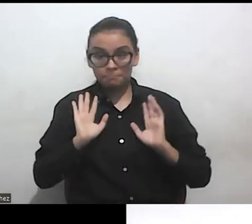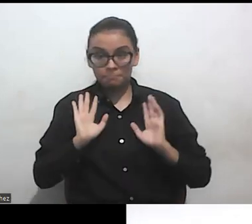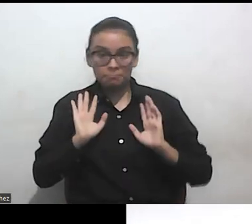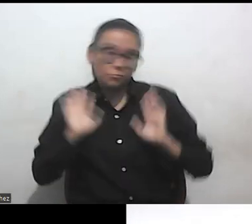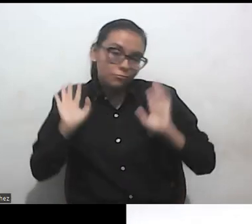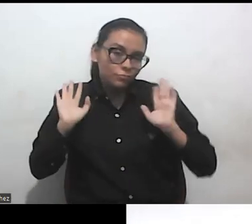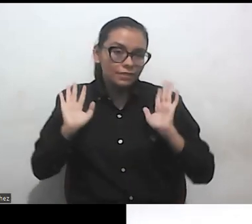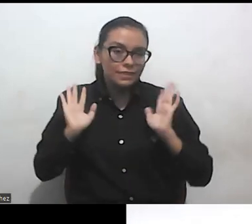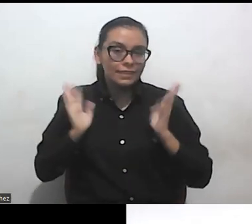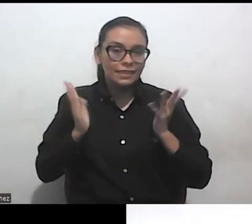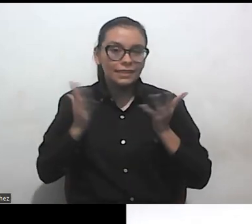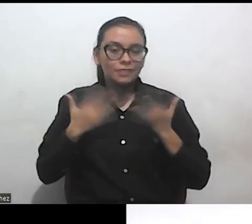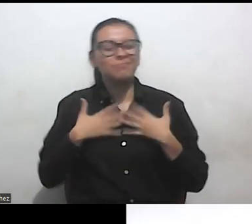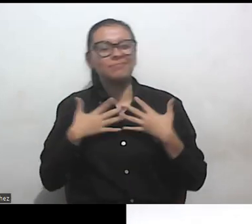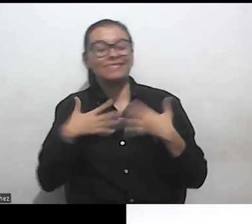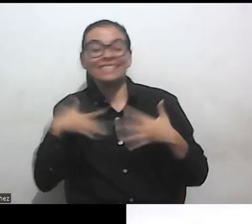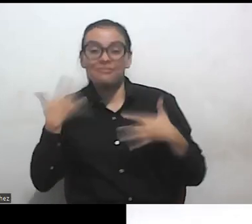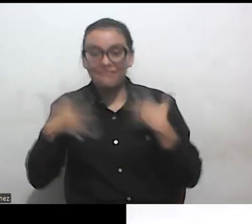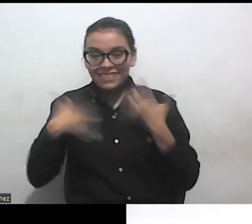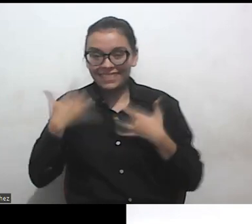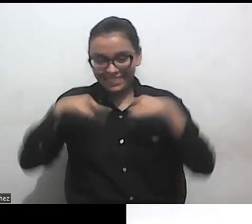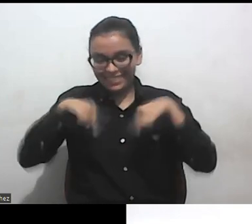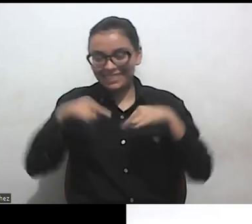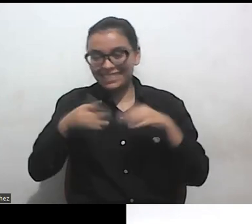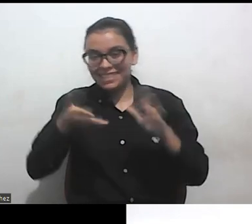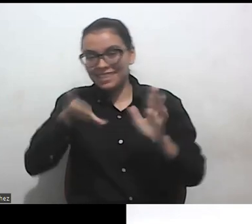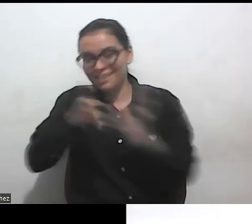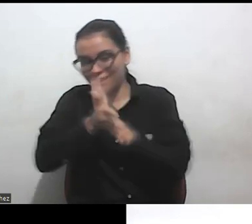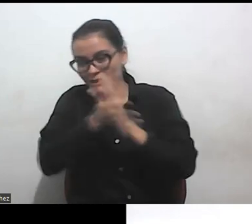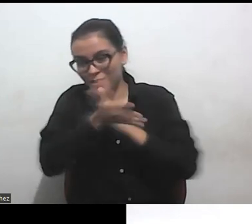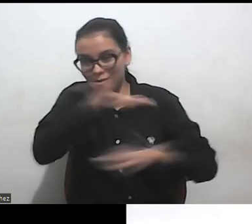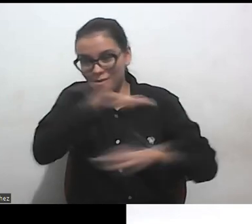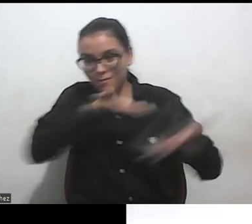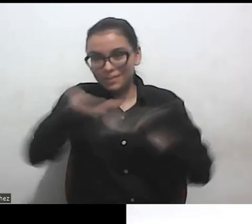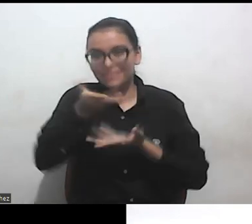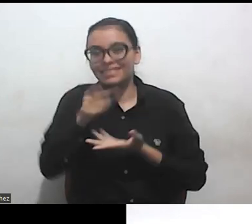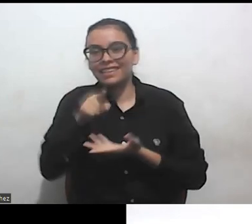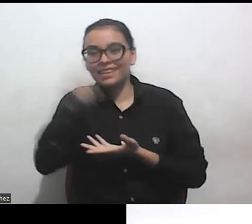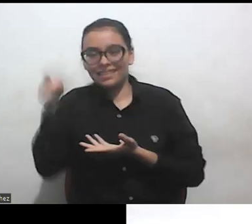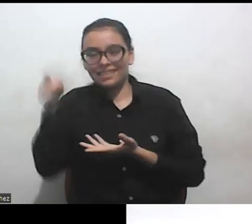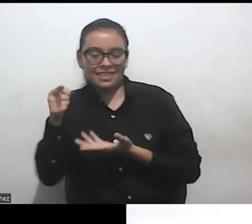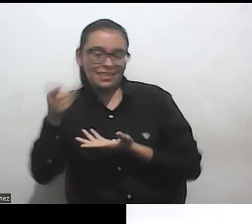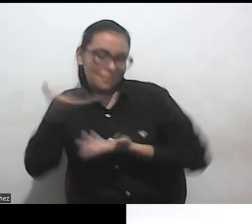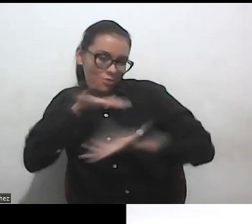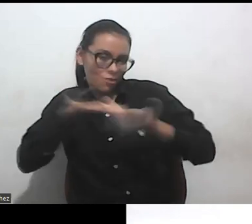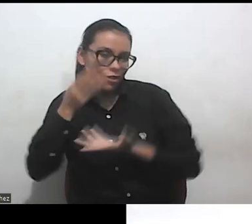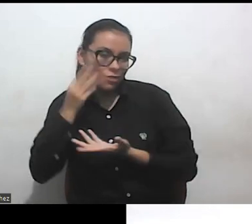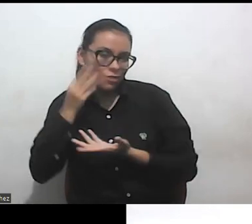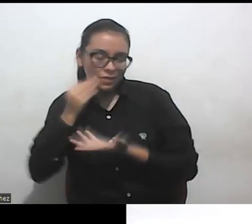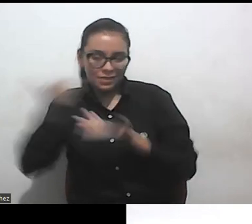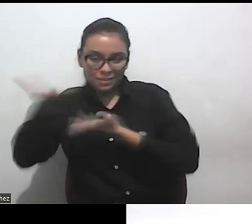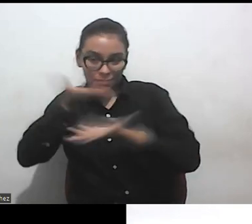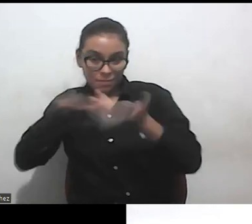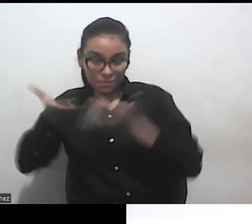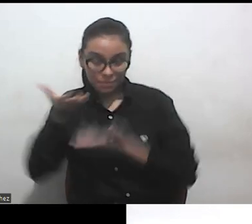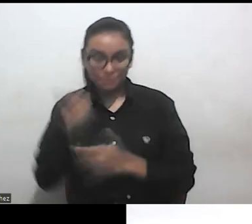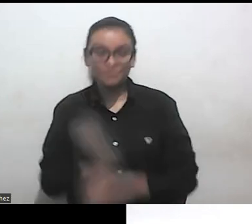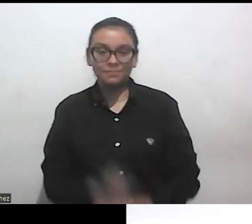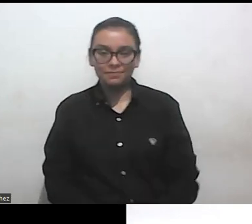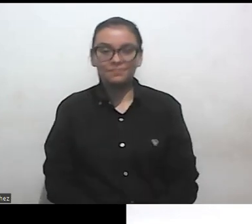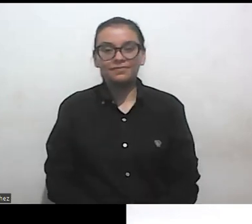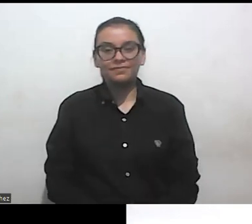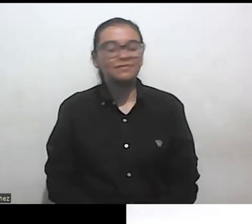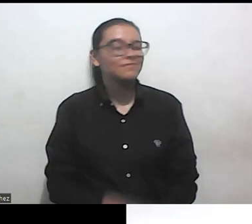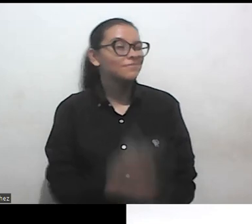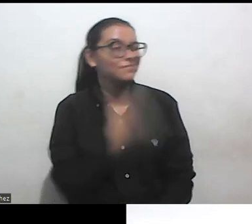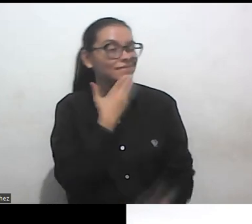que me alegro de estar aquí y espero conversar con mi tocaya también y contigo. Gracias. También